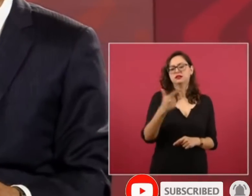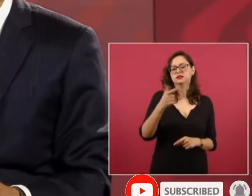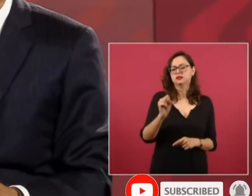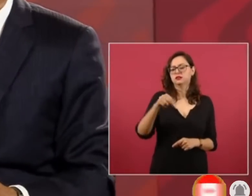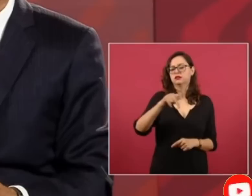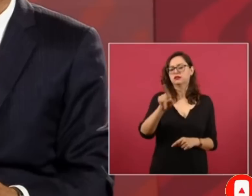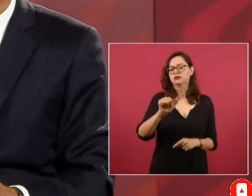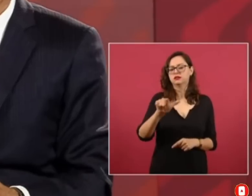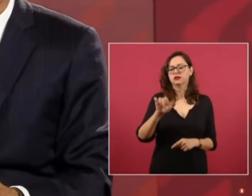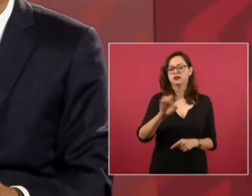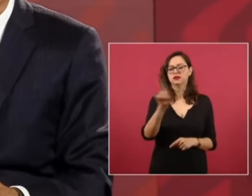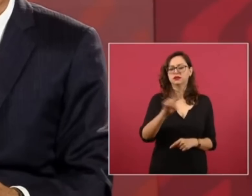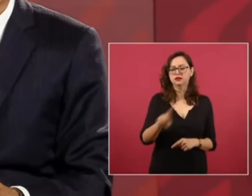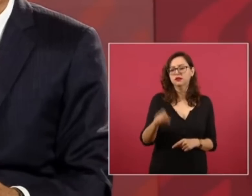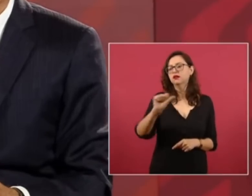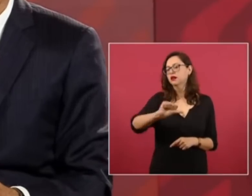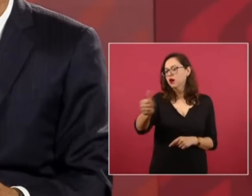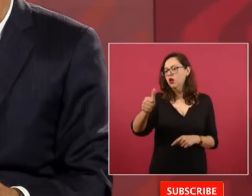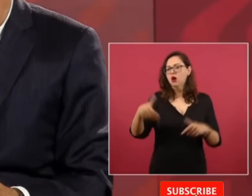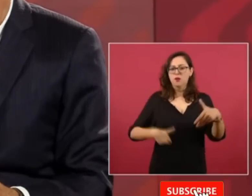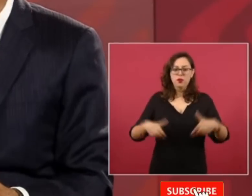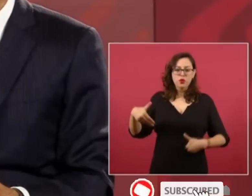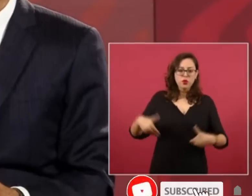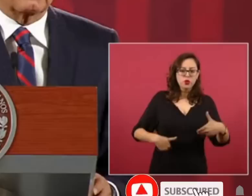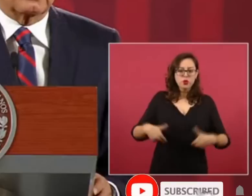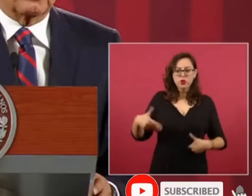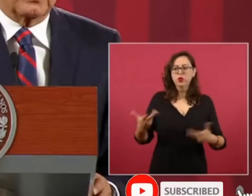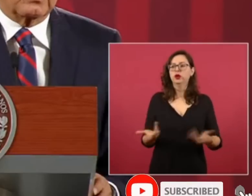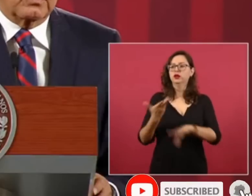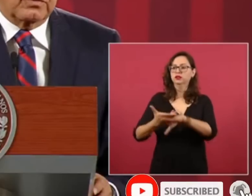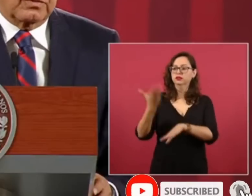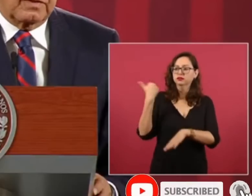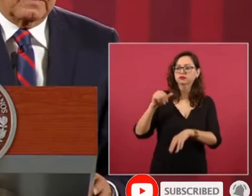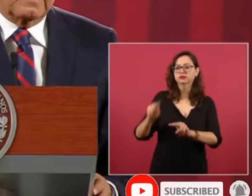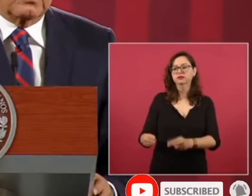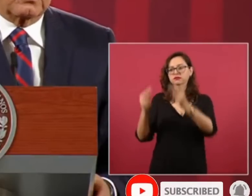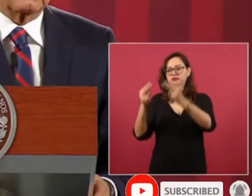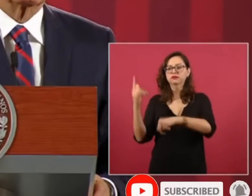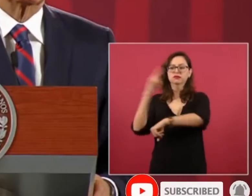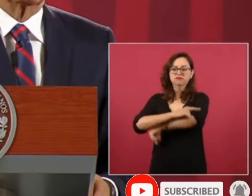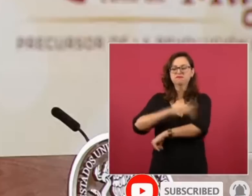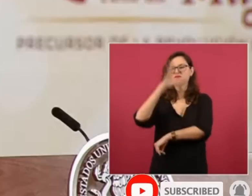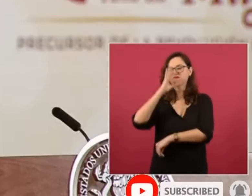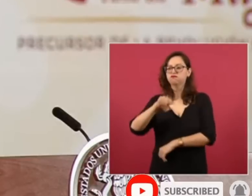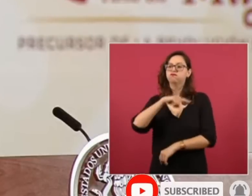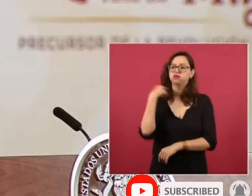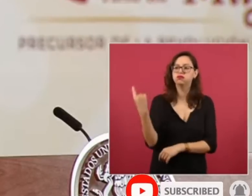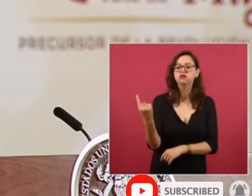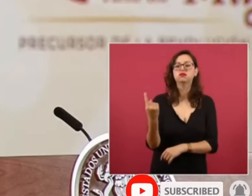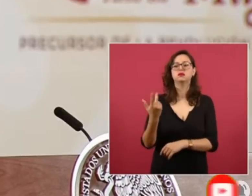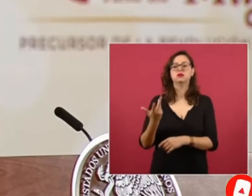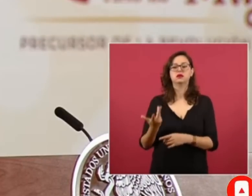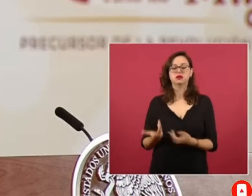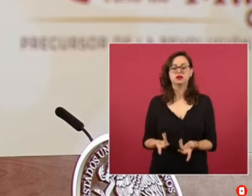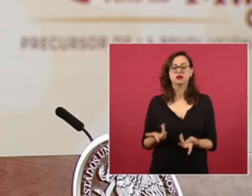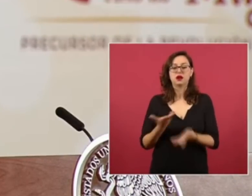están molestos porque tenían el negocio del aeropuerto y no se les hizo los